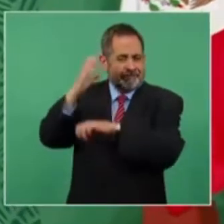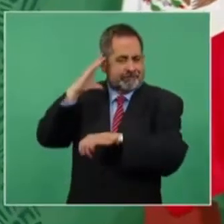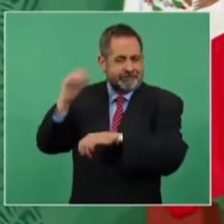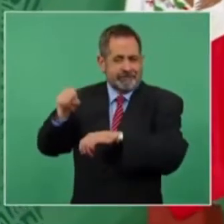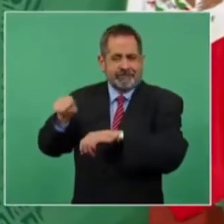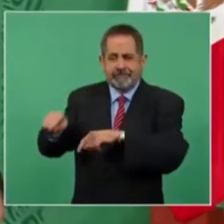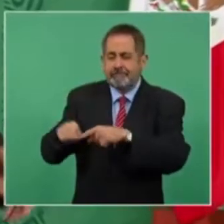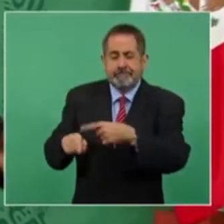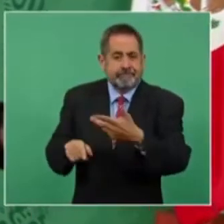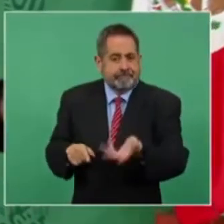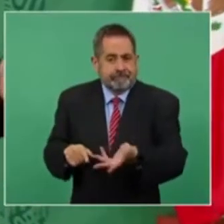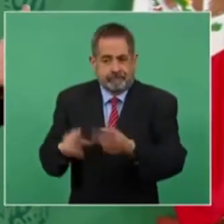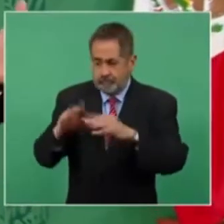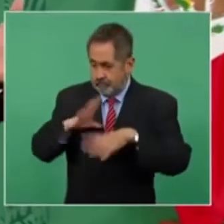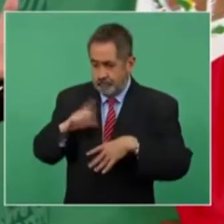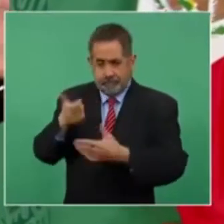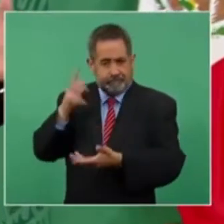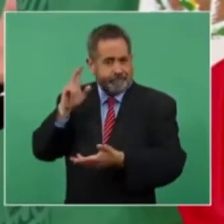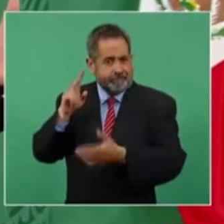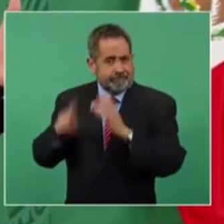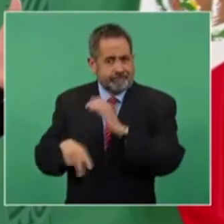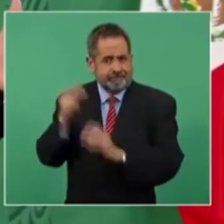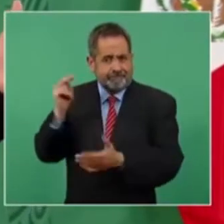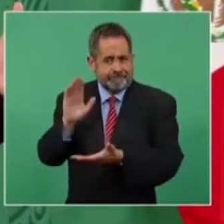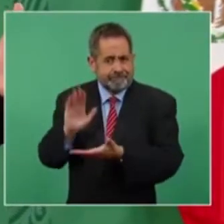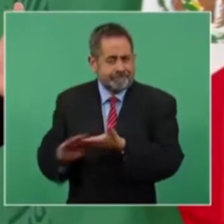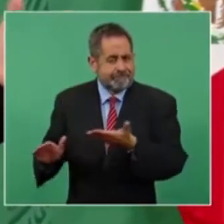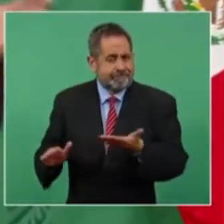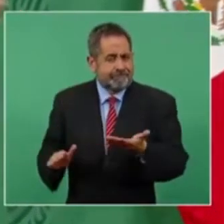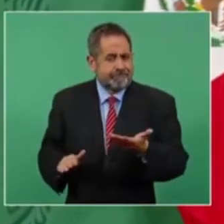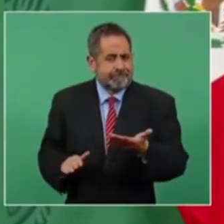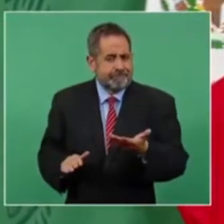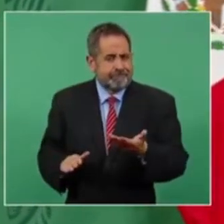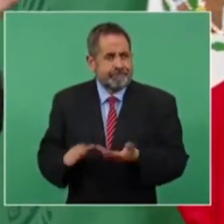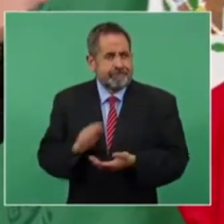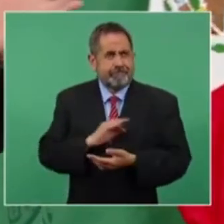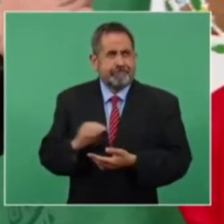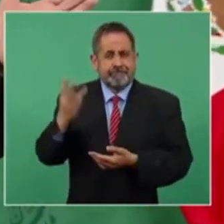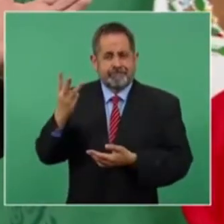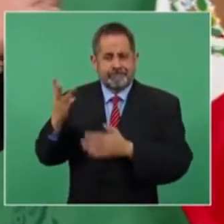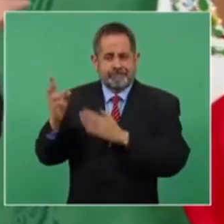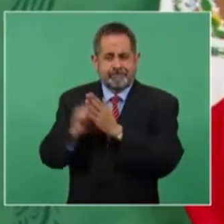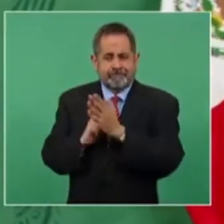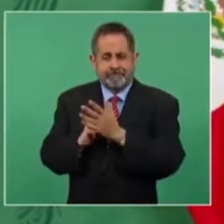en tres meses